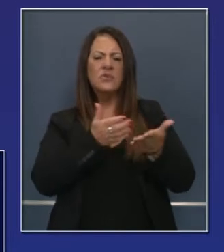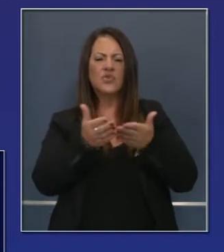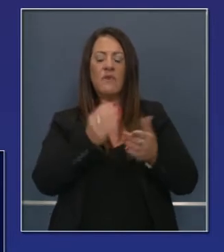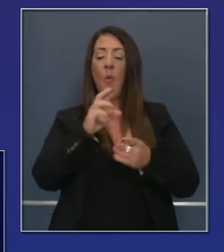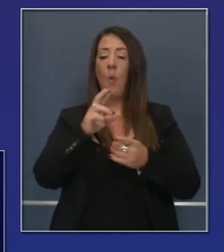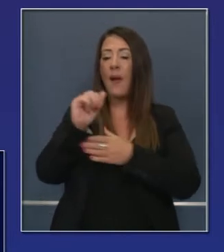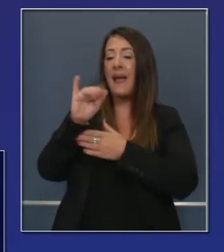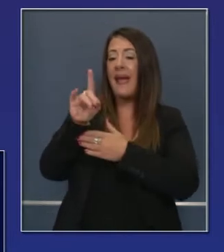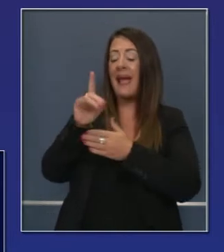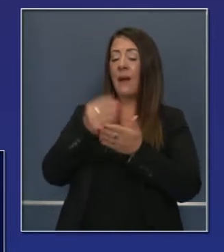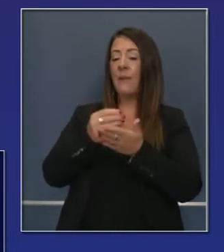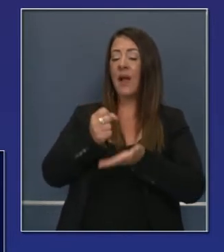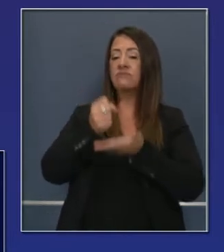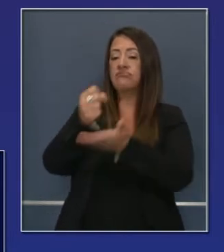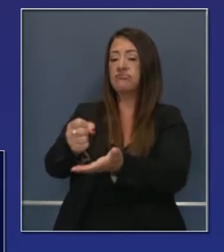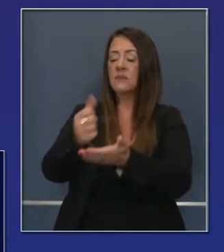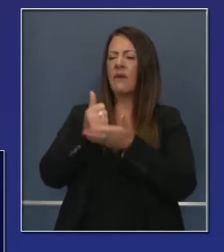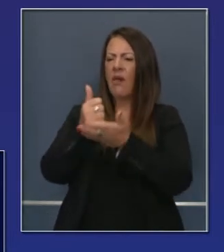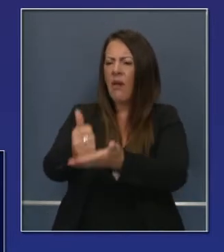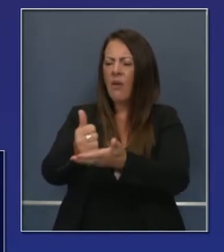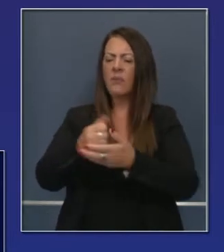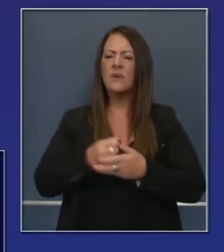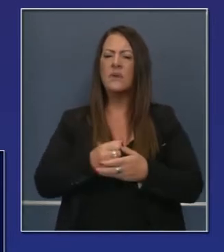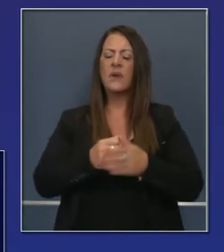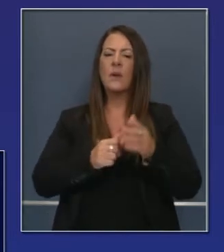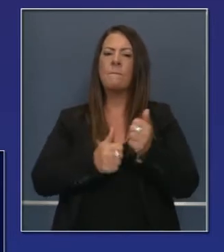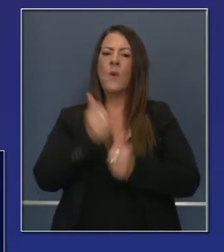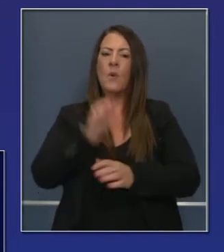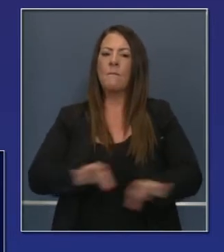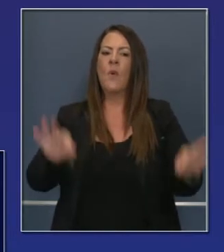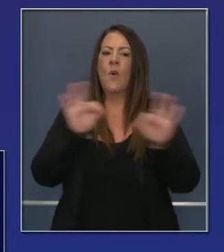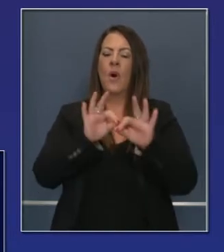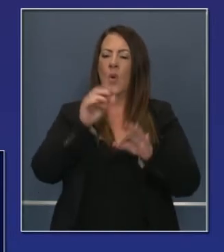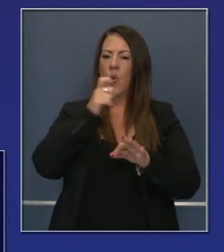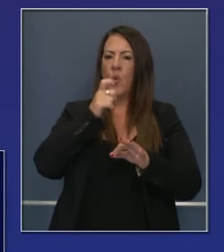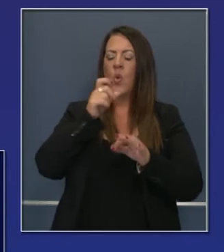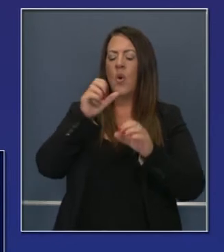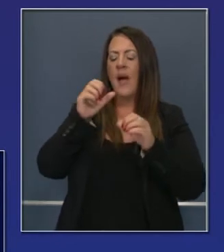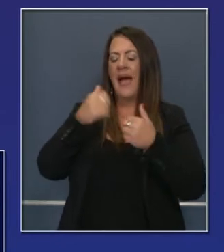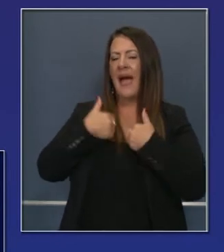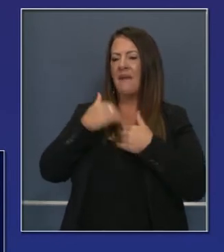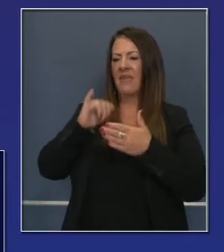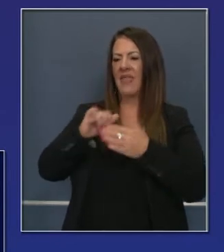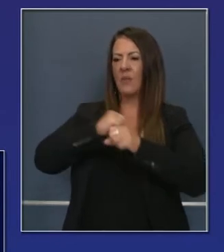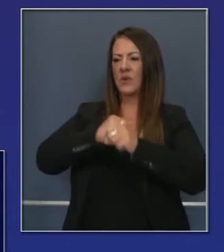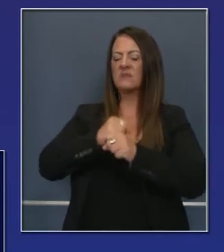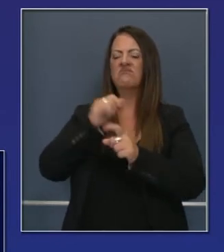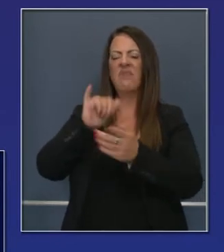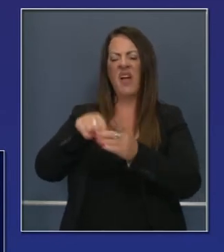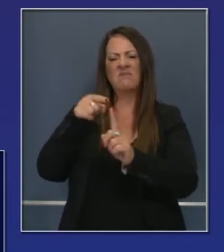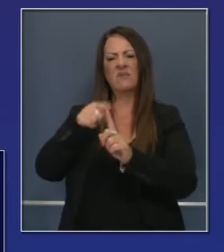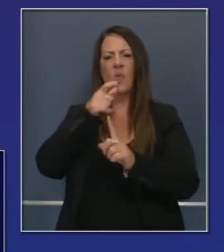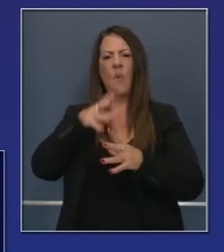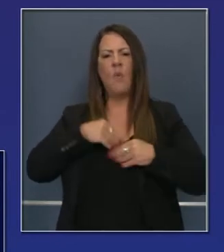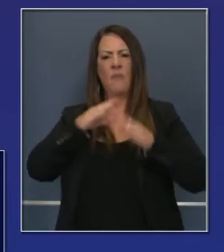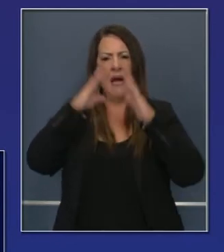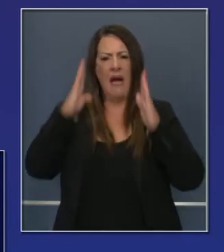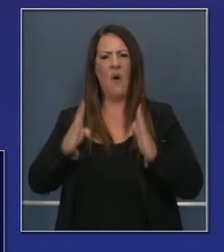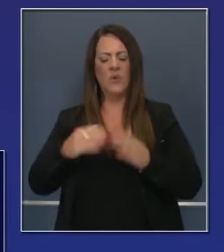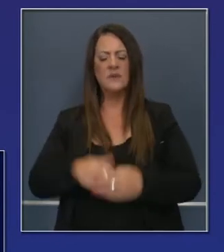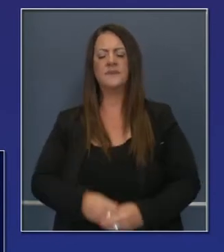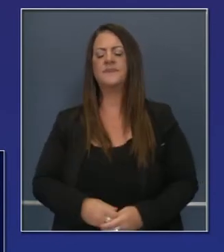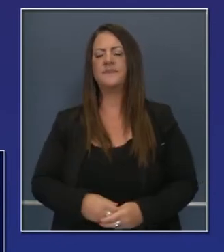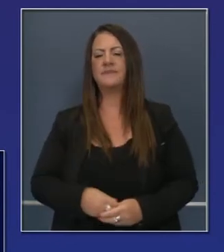primas y recompensas para dueños de hogares y también a los inquilinos. Ciertamente